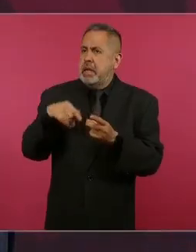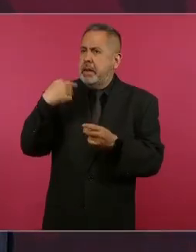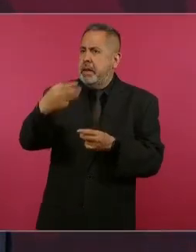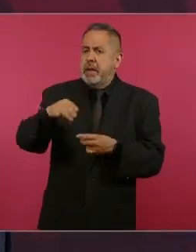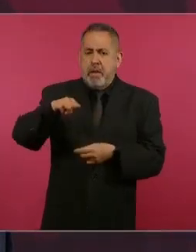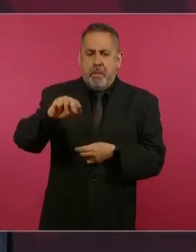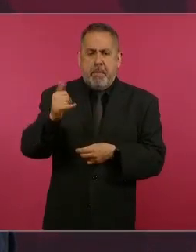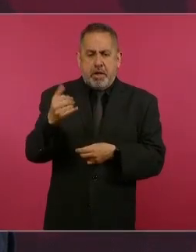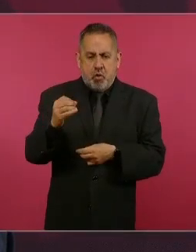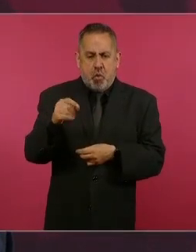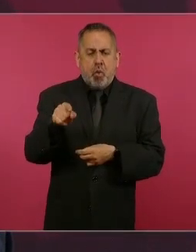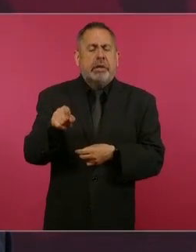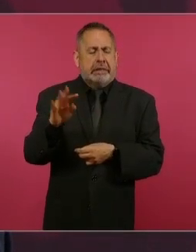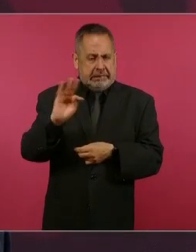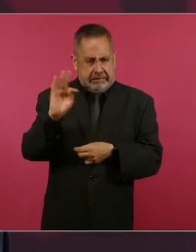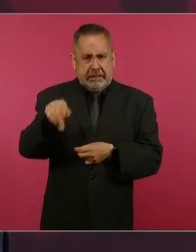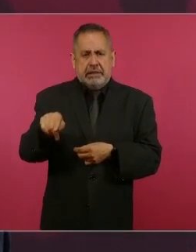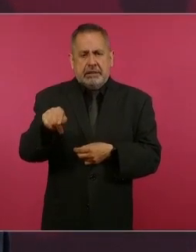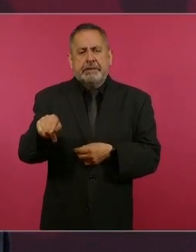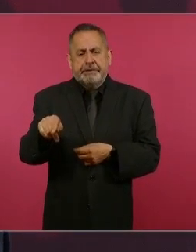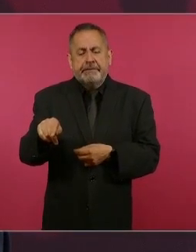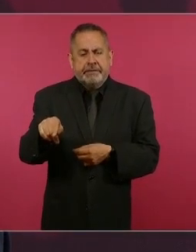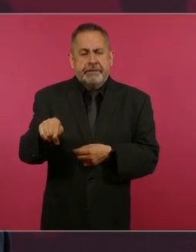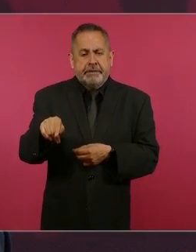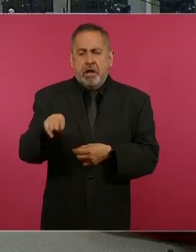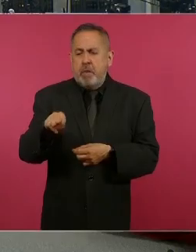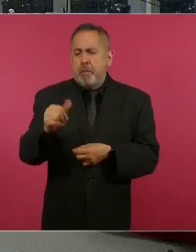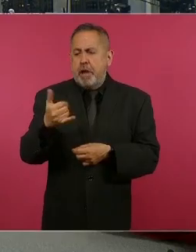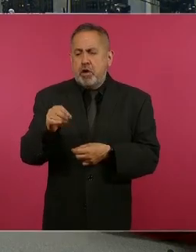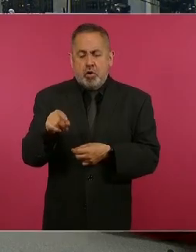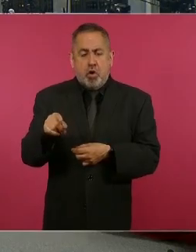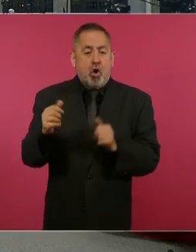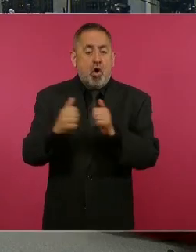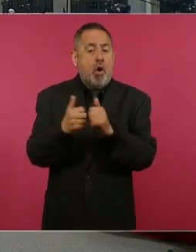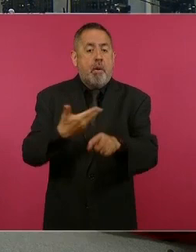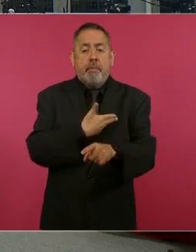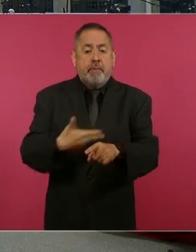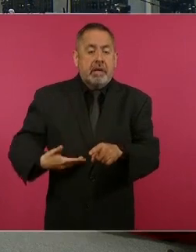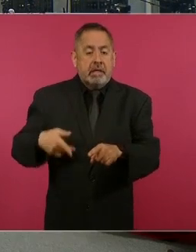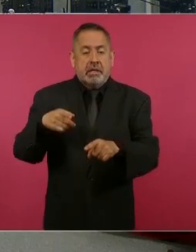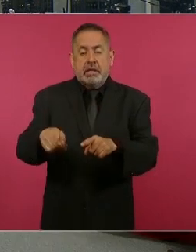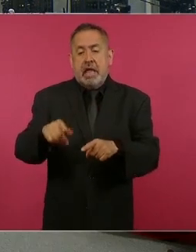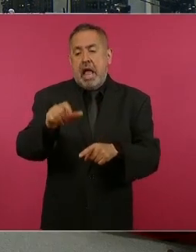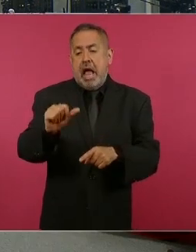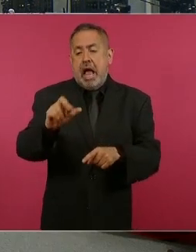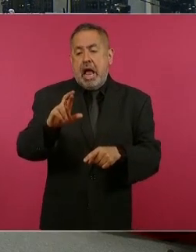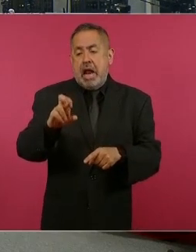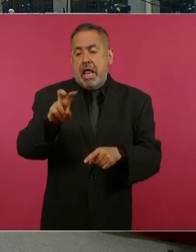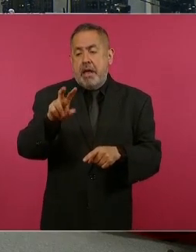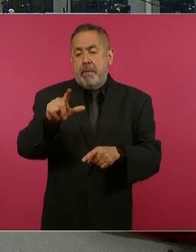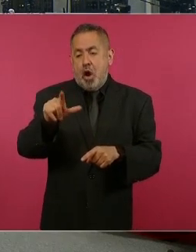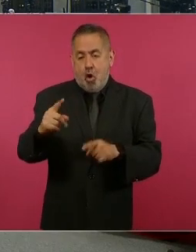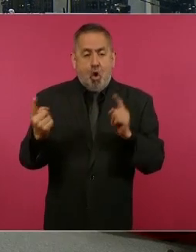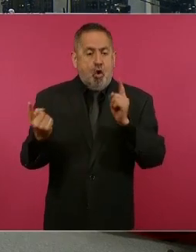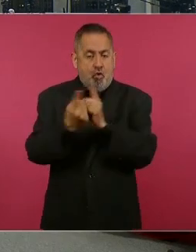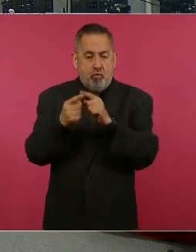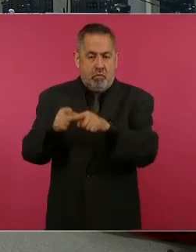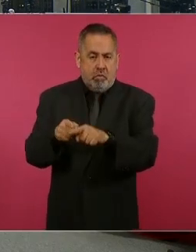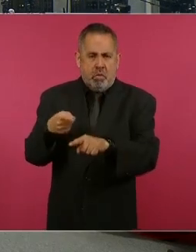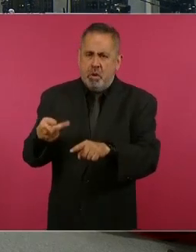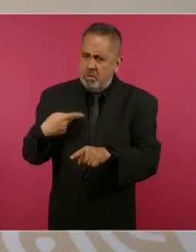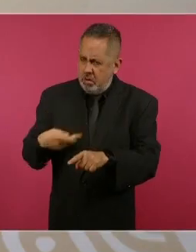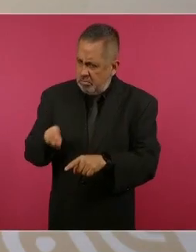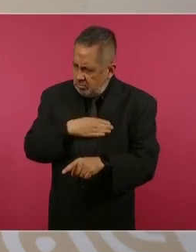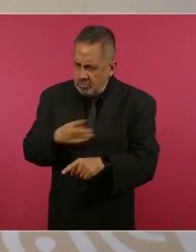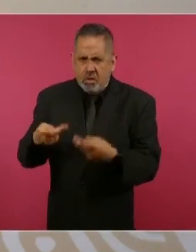con el presidente Arevalo, que es un buen